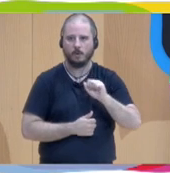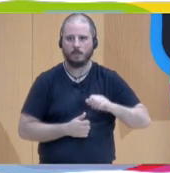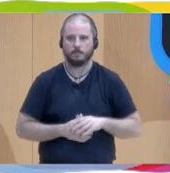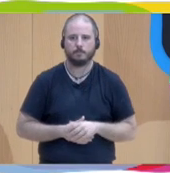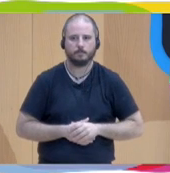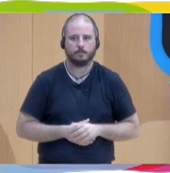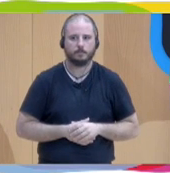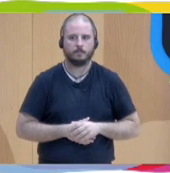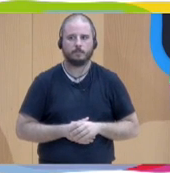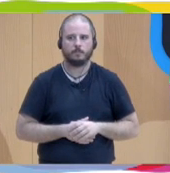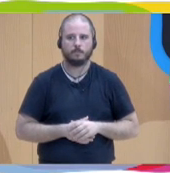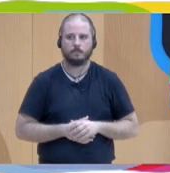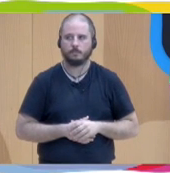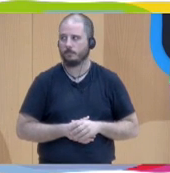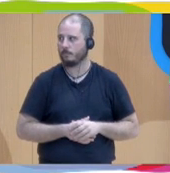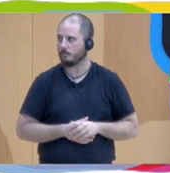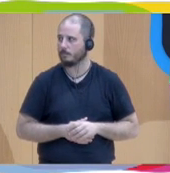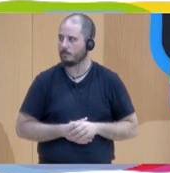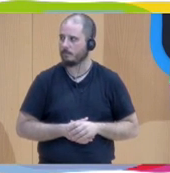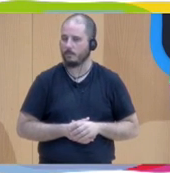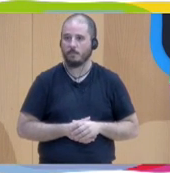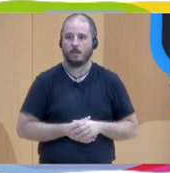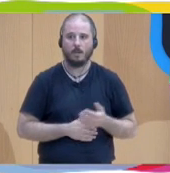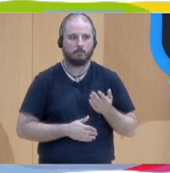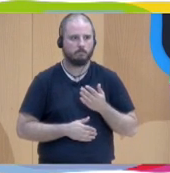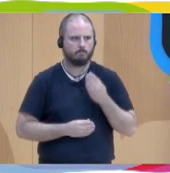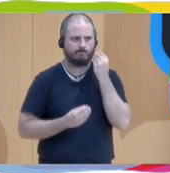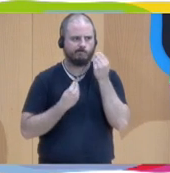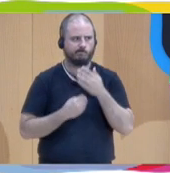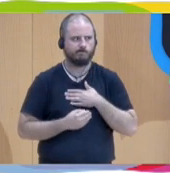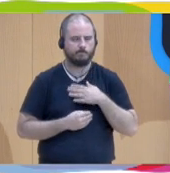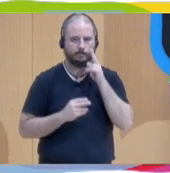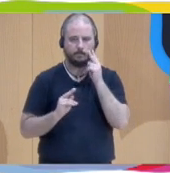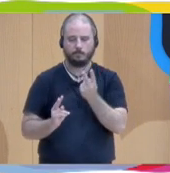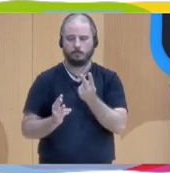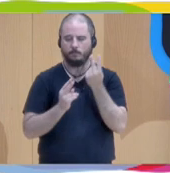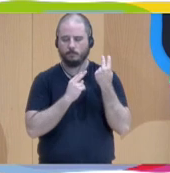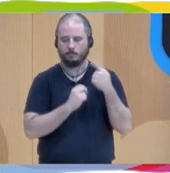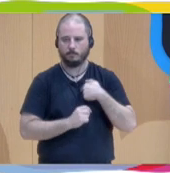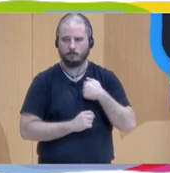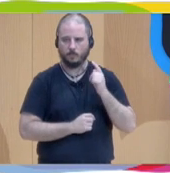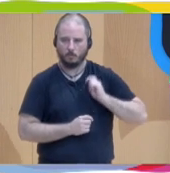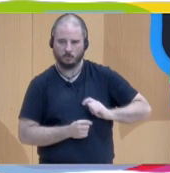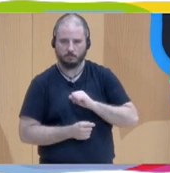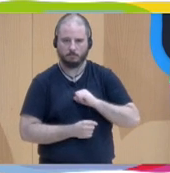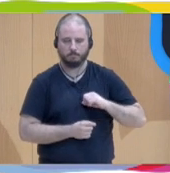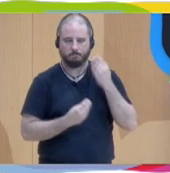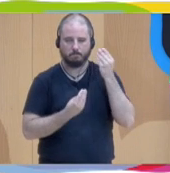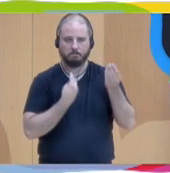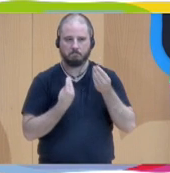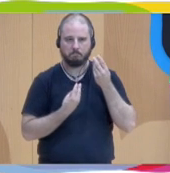Si pienso en mi historia profesional y personal, el tema